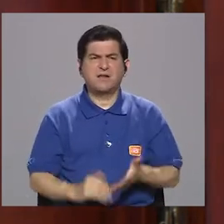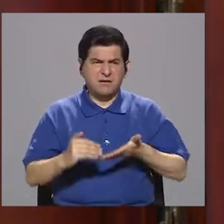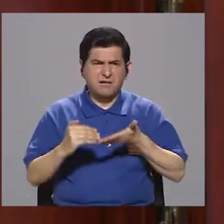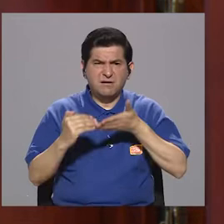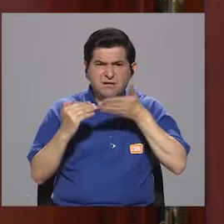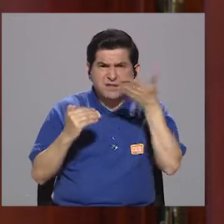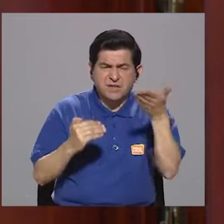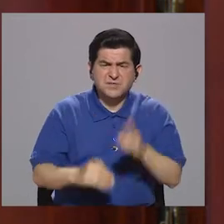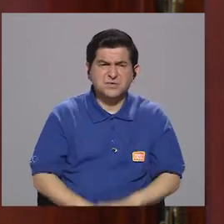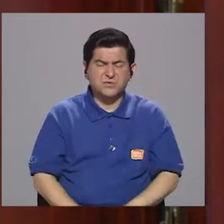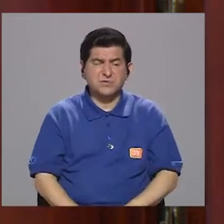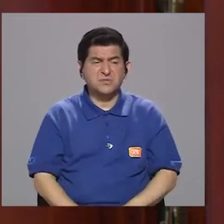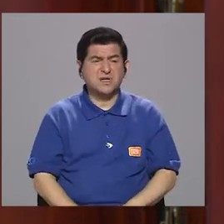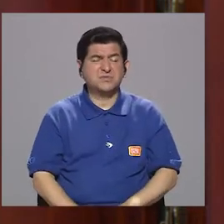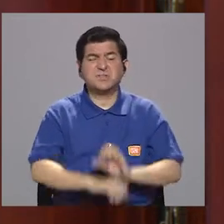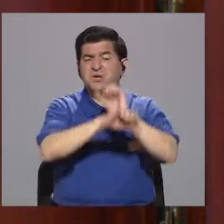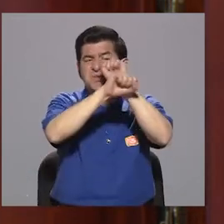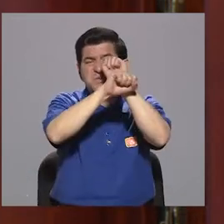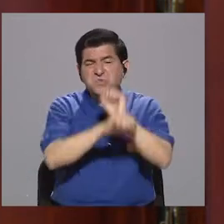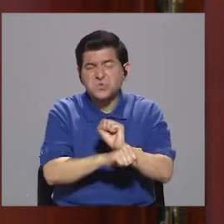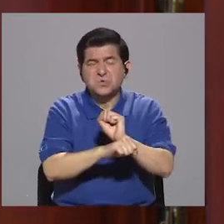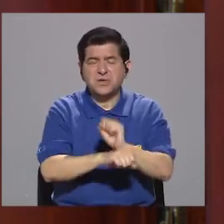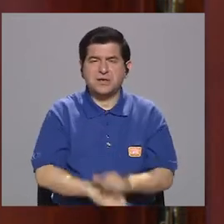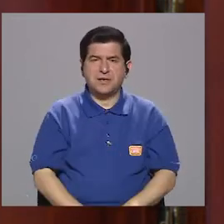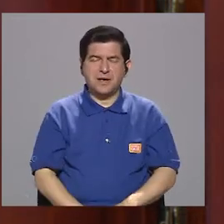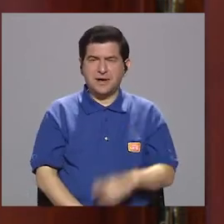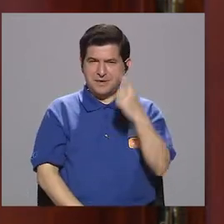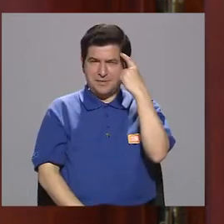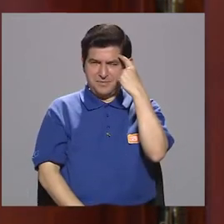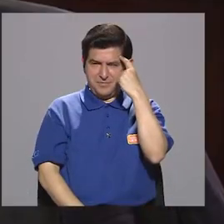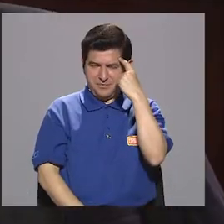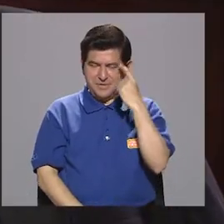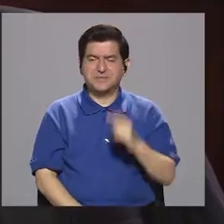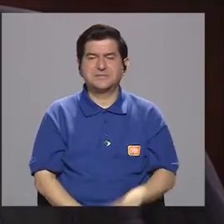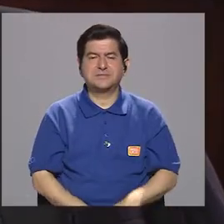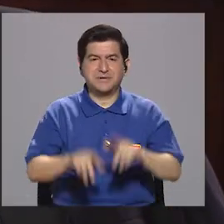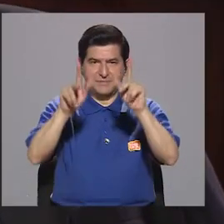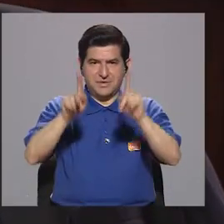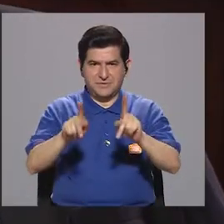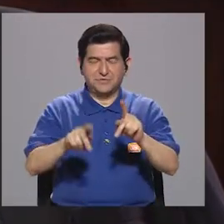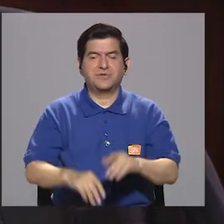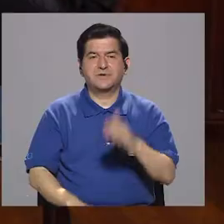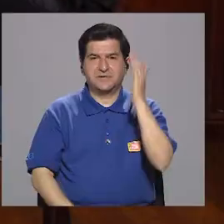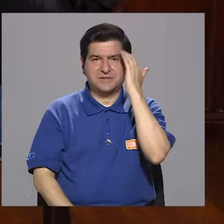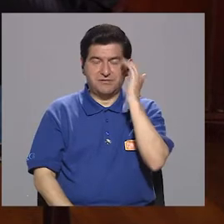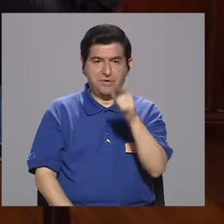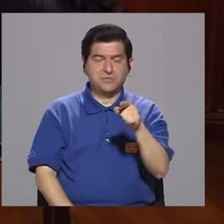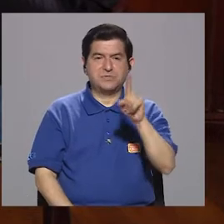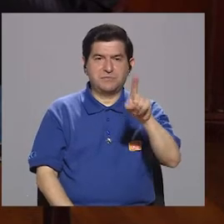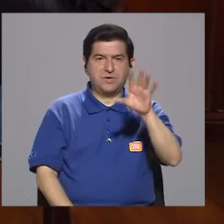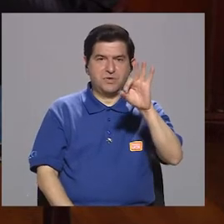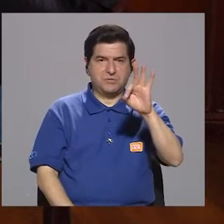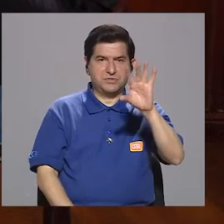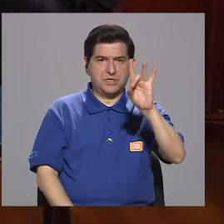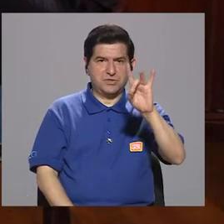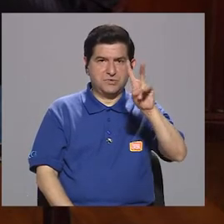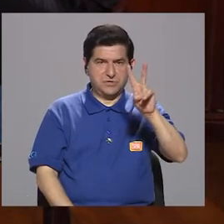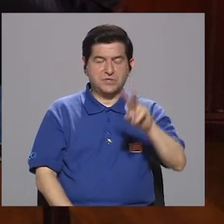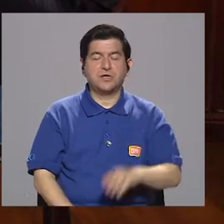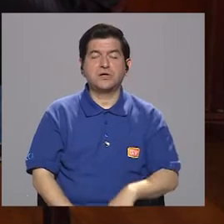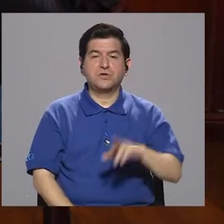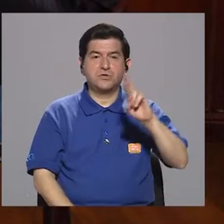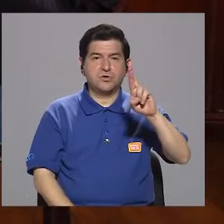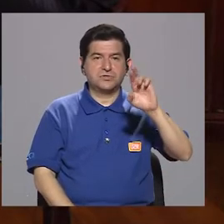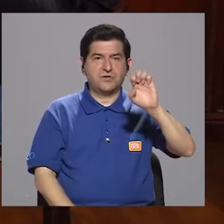por la fuerza de la rutina. Para que la gente tenga un contexto, inclusive desde el 82 como regidor. Fui regidor 82,